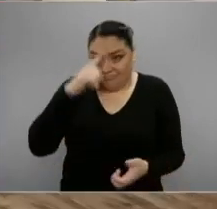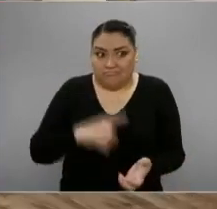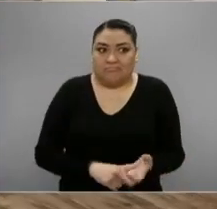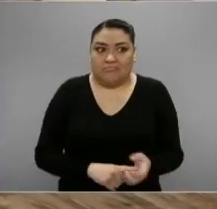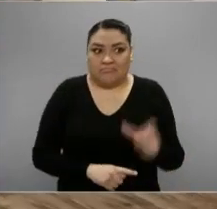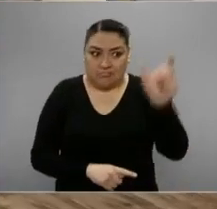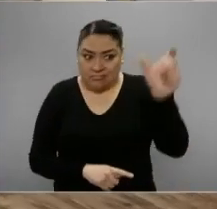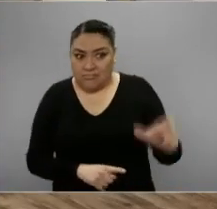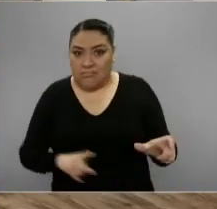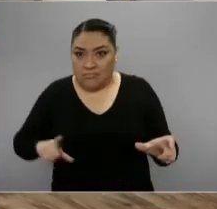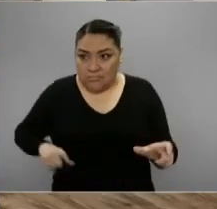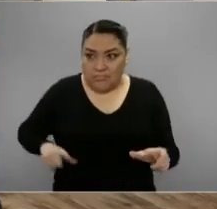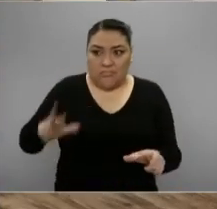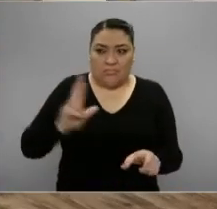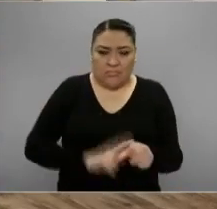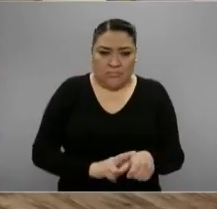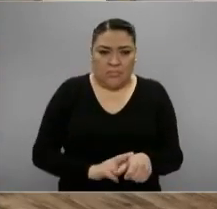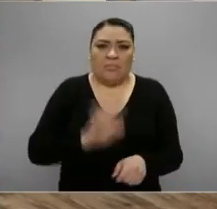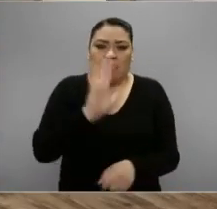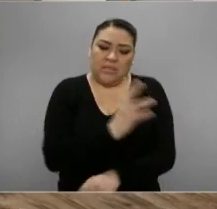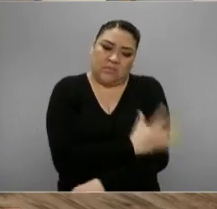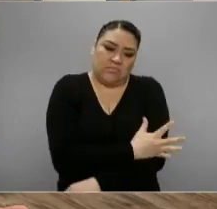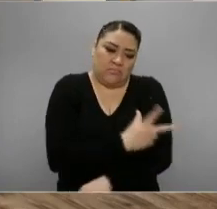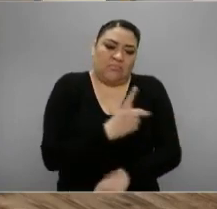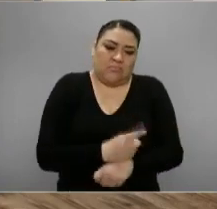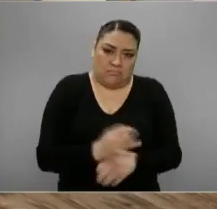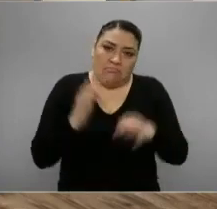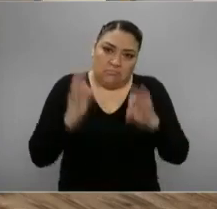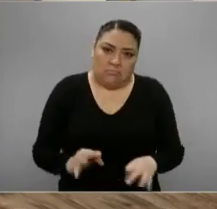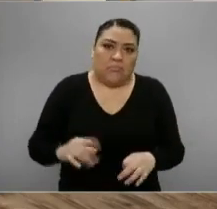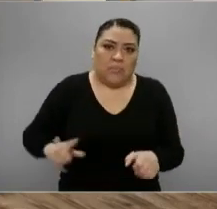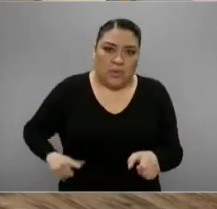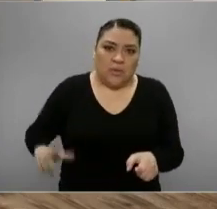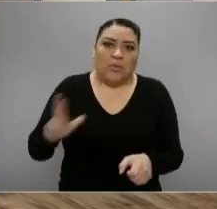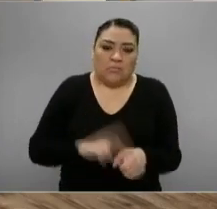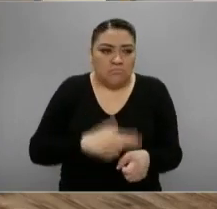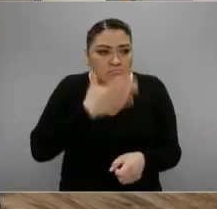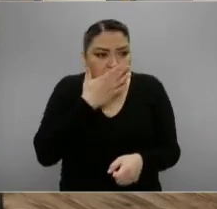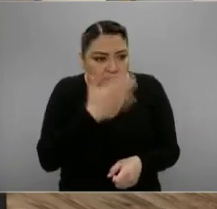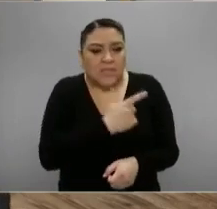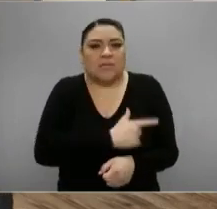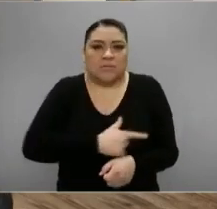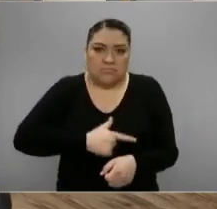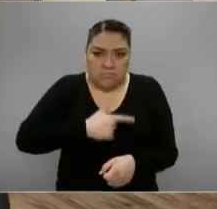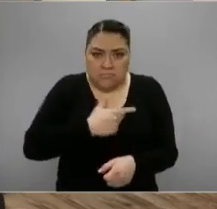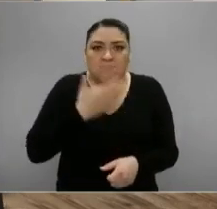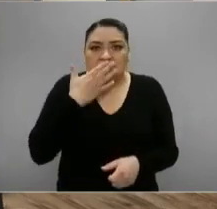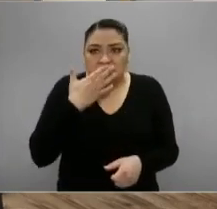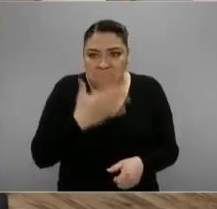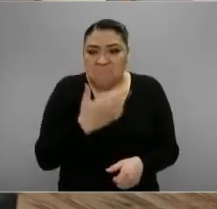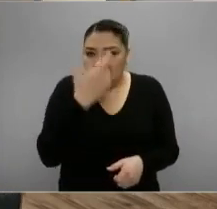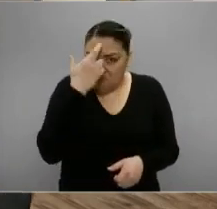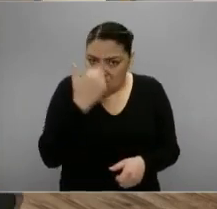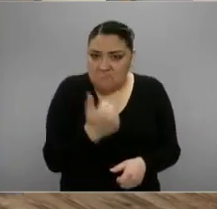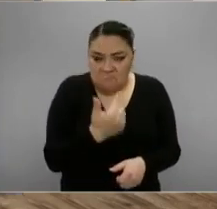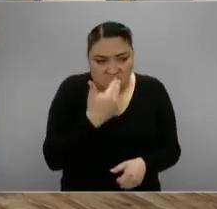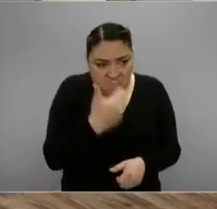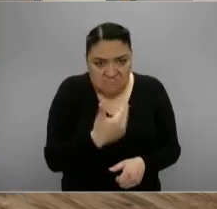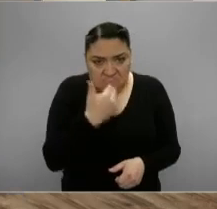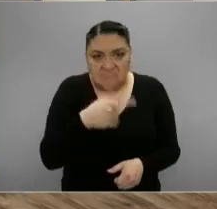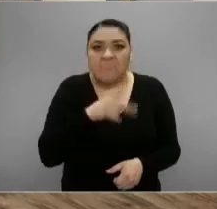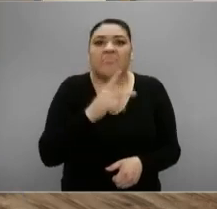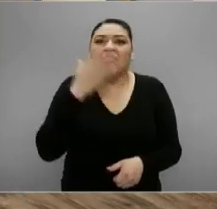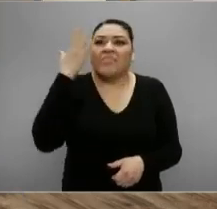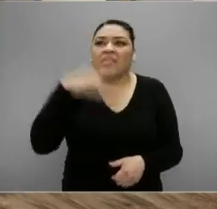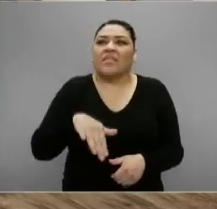bastante honesta de Bonilla, del gobernador. A mí en lo personal me parece, cuando